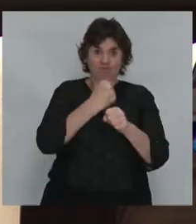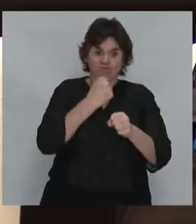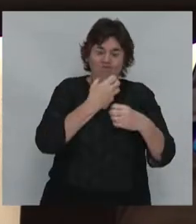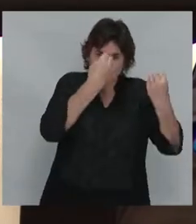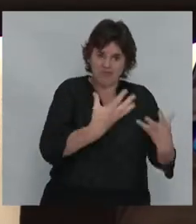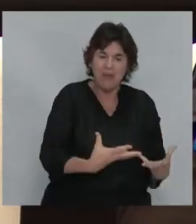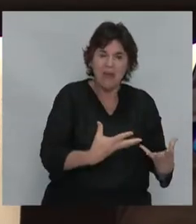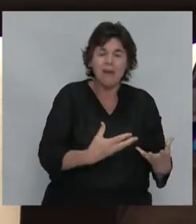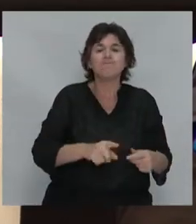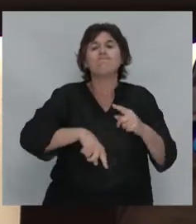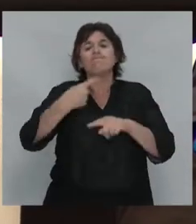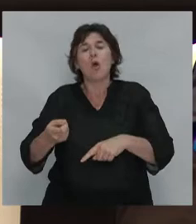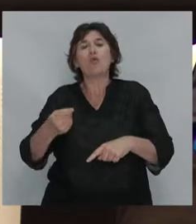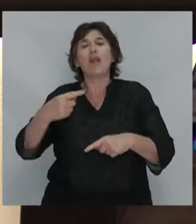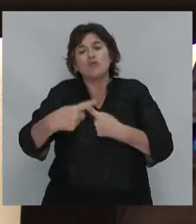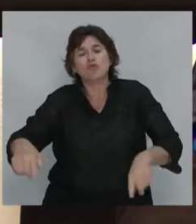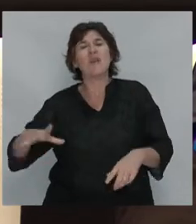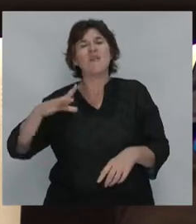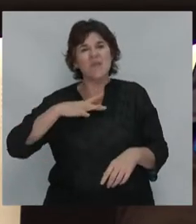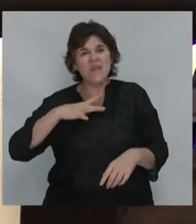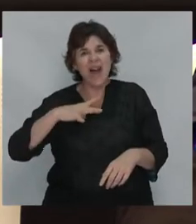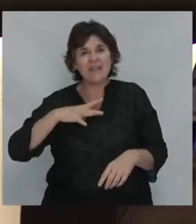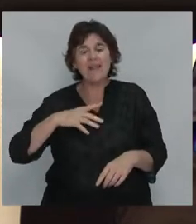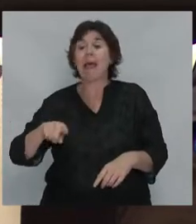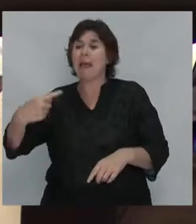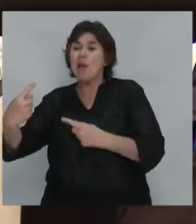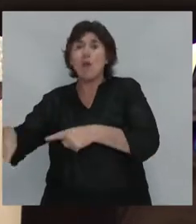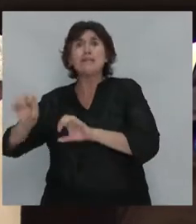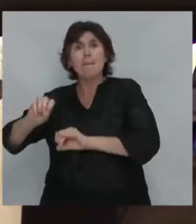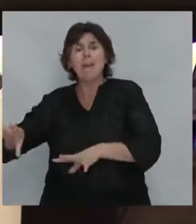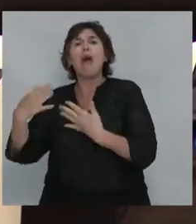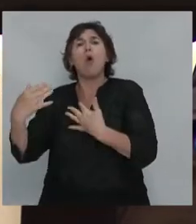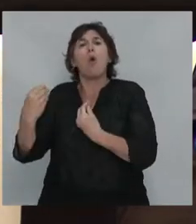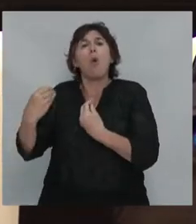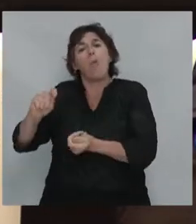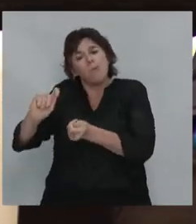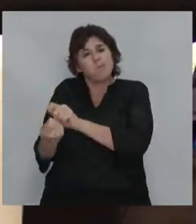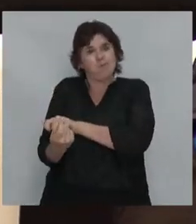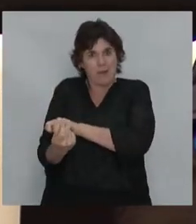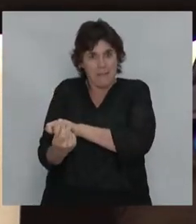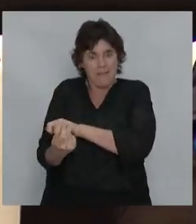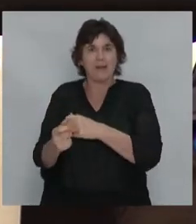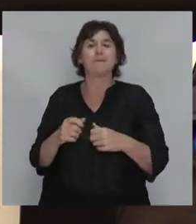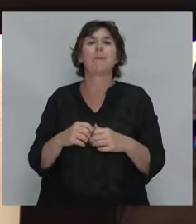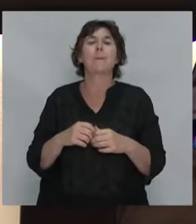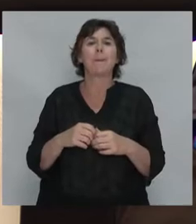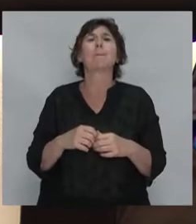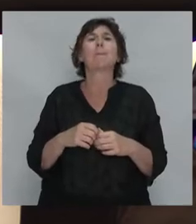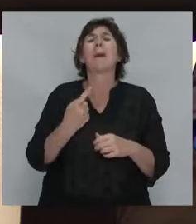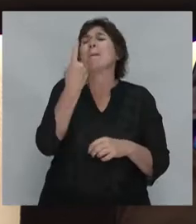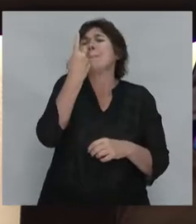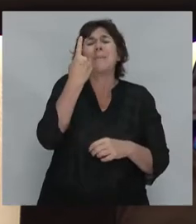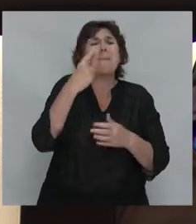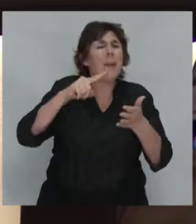miremos qué cosas no completamos y reformemos aquellas que hicimos mal. Y yo diría, el primer